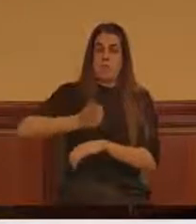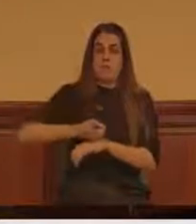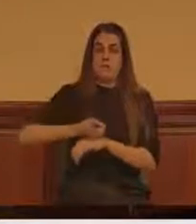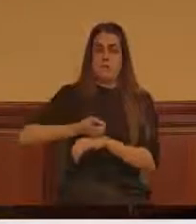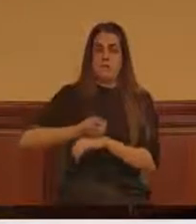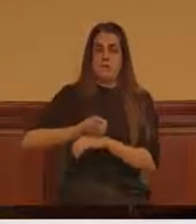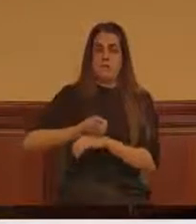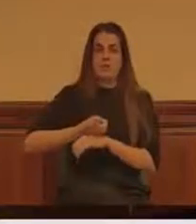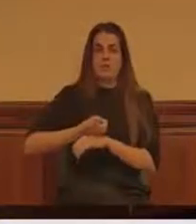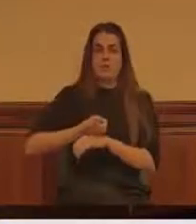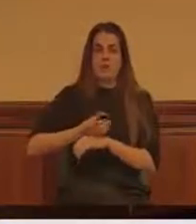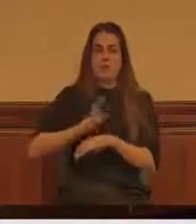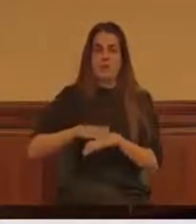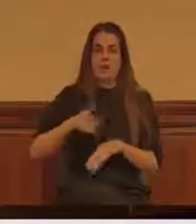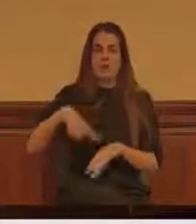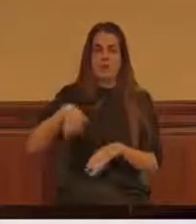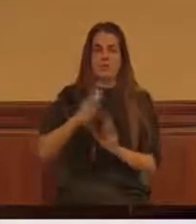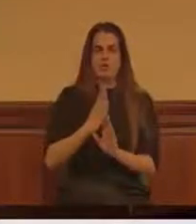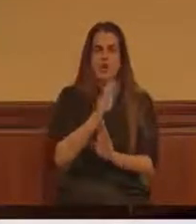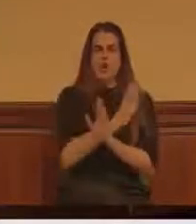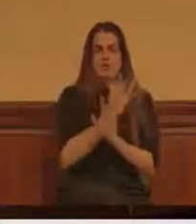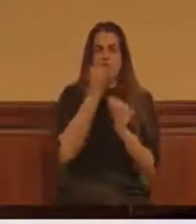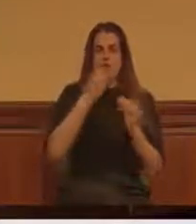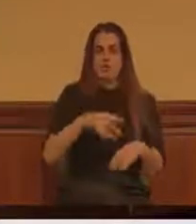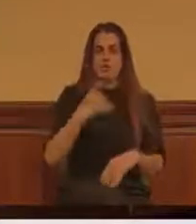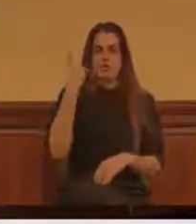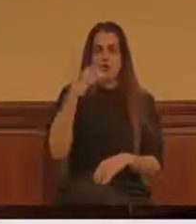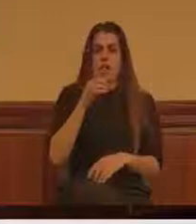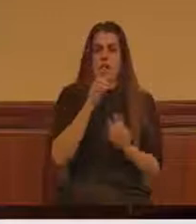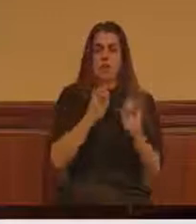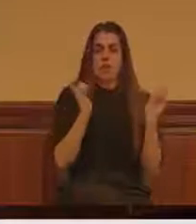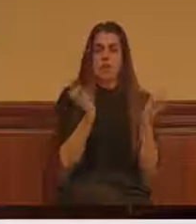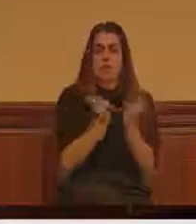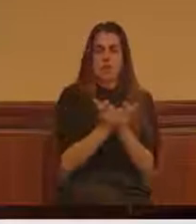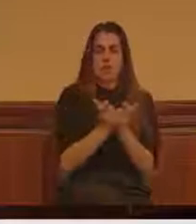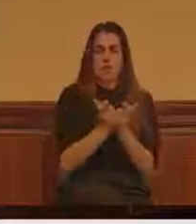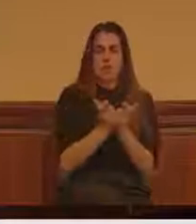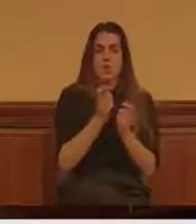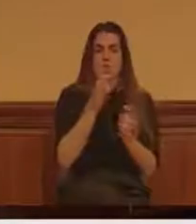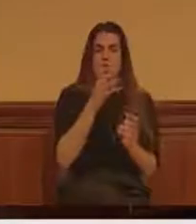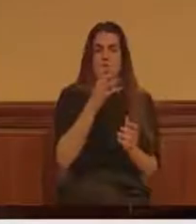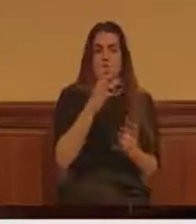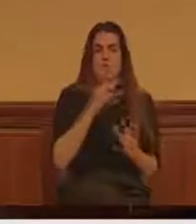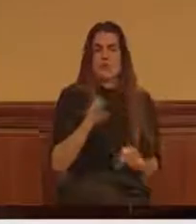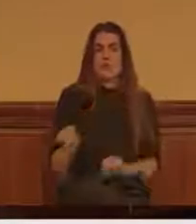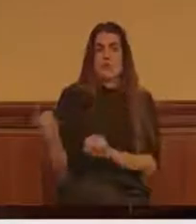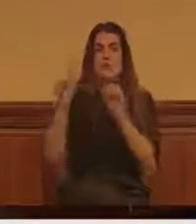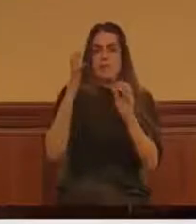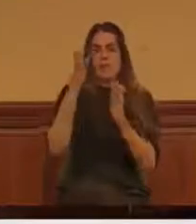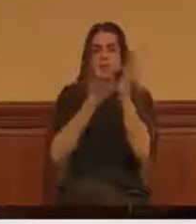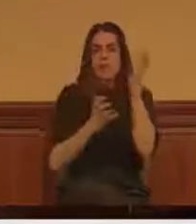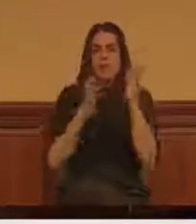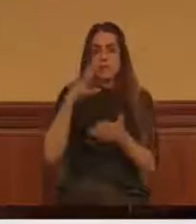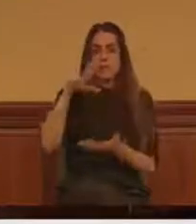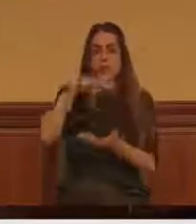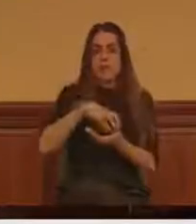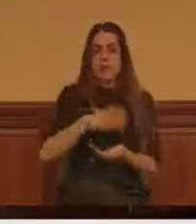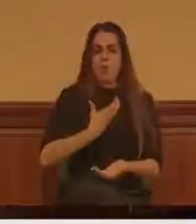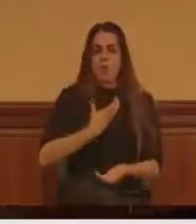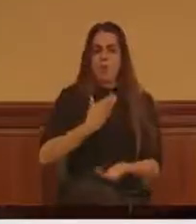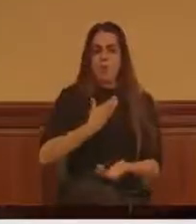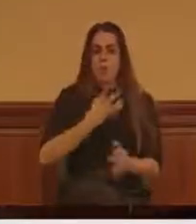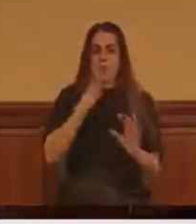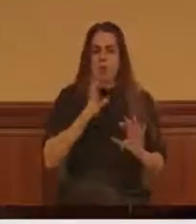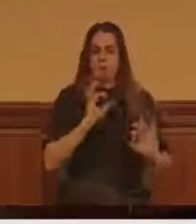antecedentes, recuerdo las reuniones con entidades animalistas del municipio, como expertos en la materia,